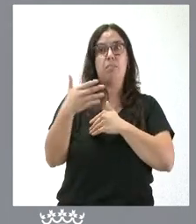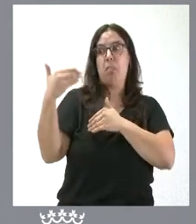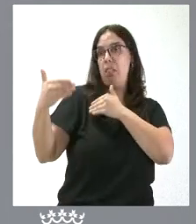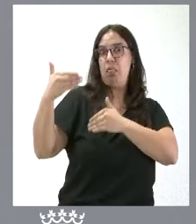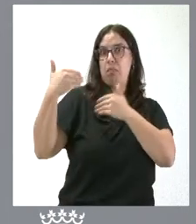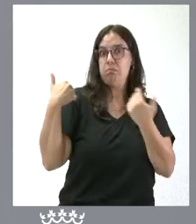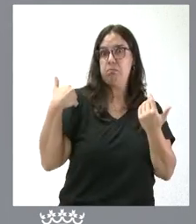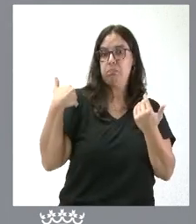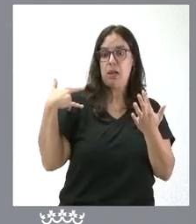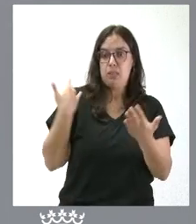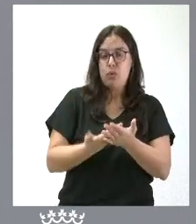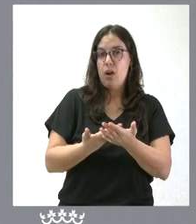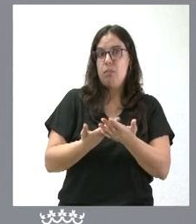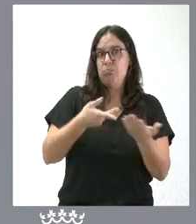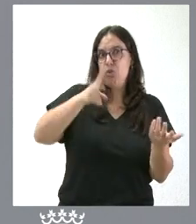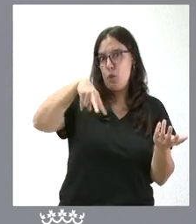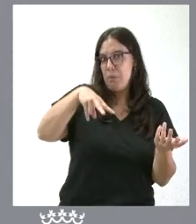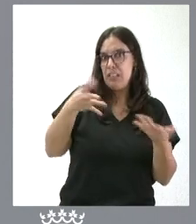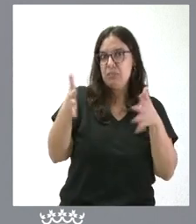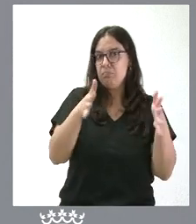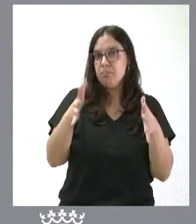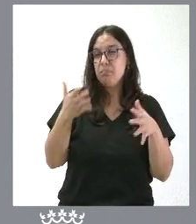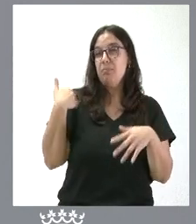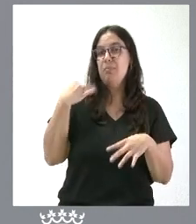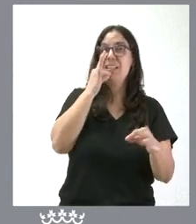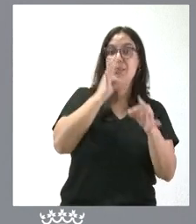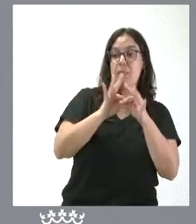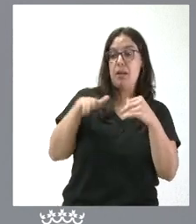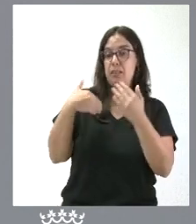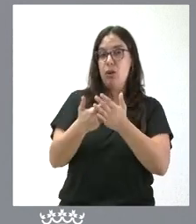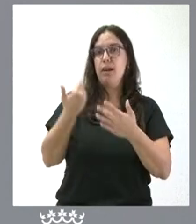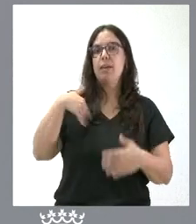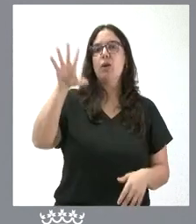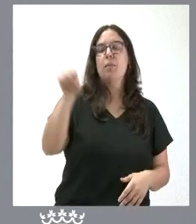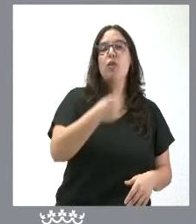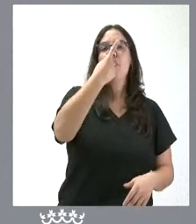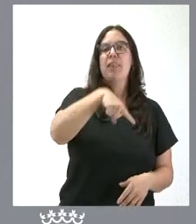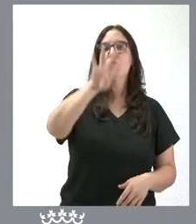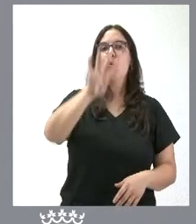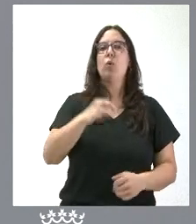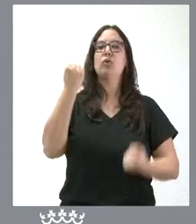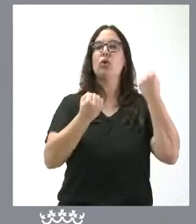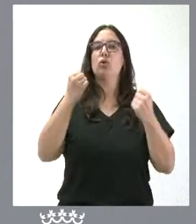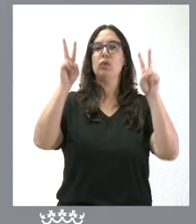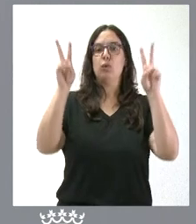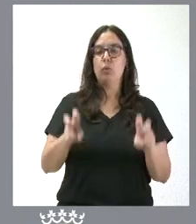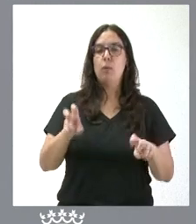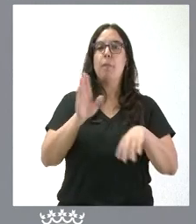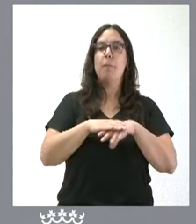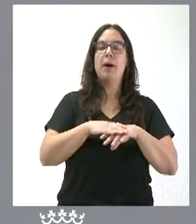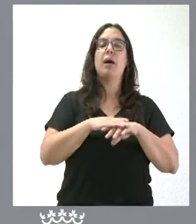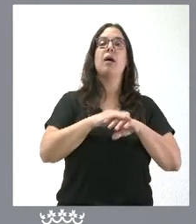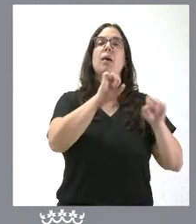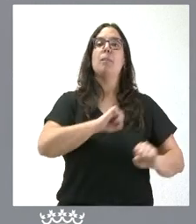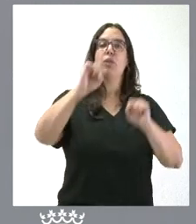corto, en los últimos dos meses, desde el mes de septiembre, se han adquirido 104 nuevos vehículos, 70 para la Agencia de Protección Civil